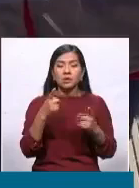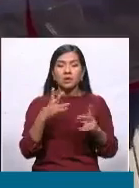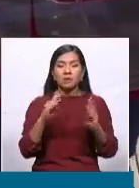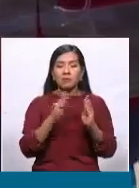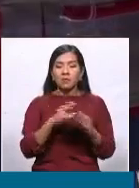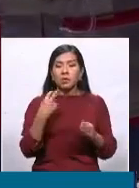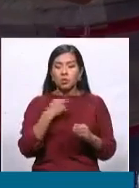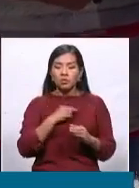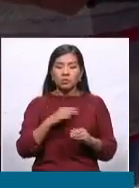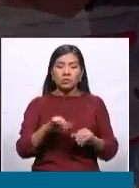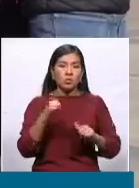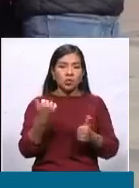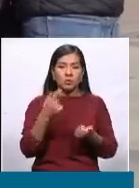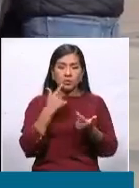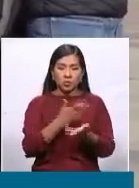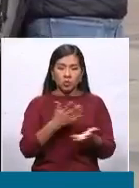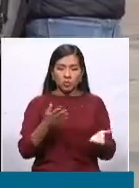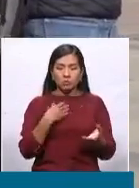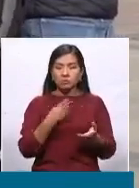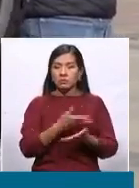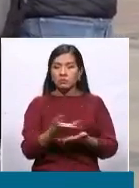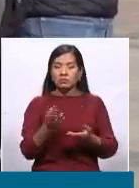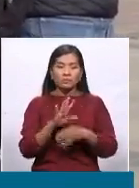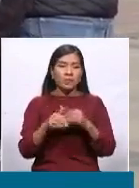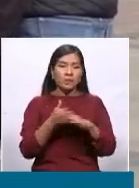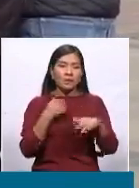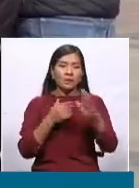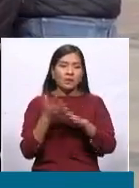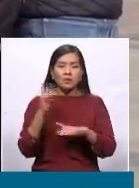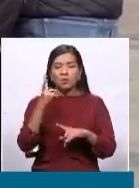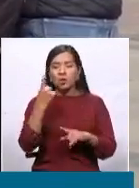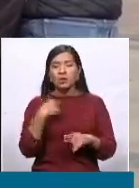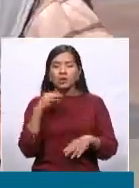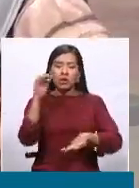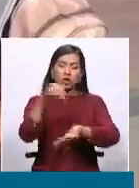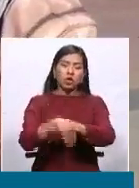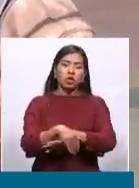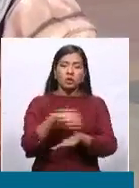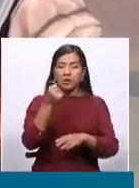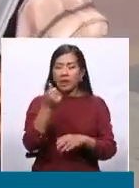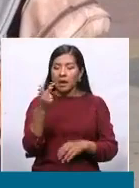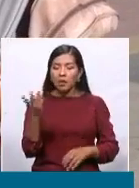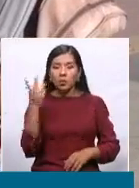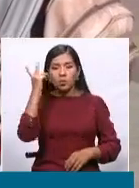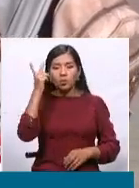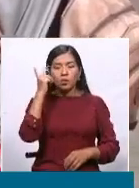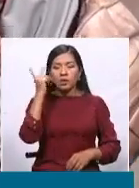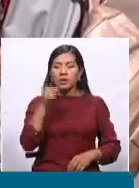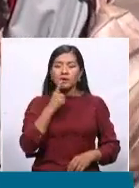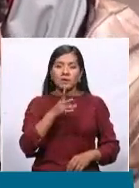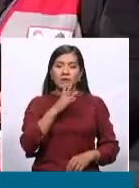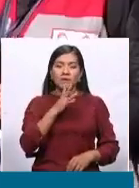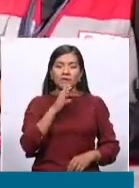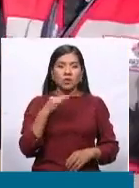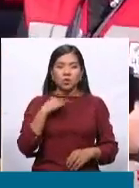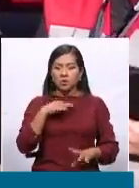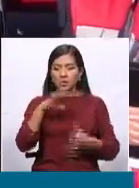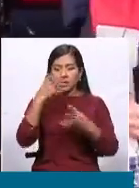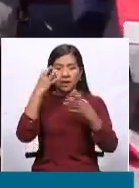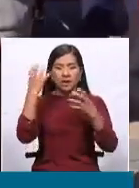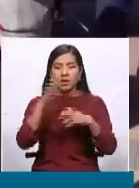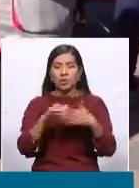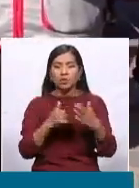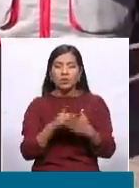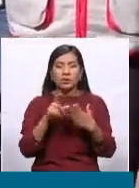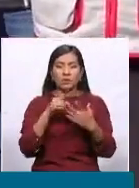atribuirnos algunos elementos que simplemente al calor de la noche o porque algún político despistado haya dicho algo pues nosotros tendríamos